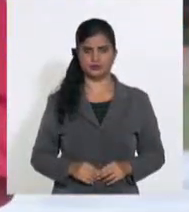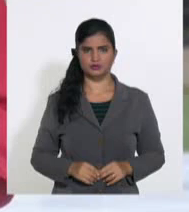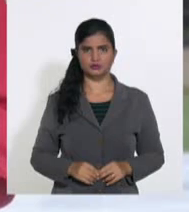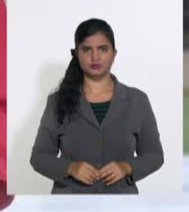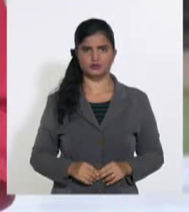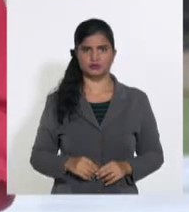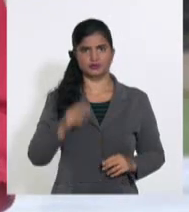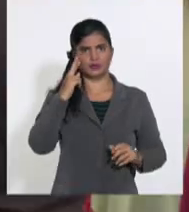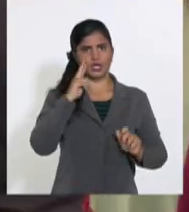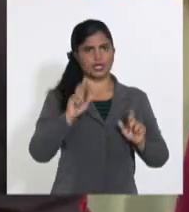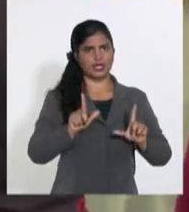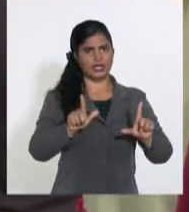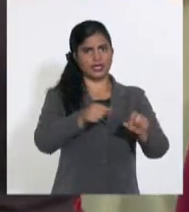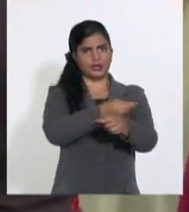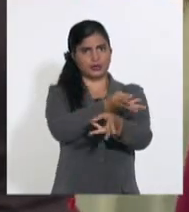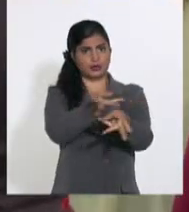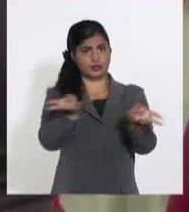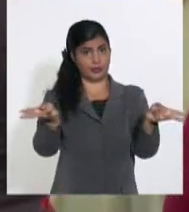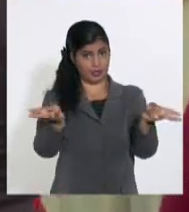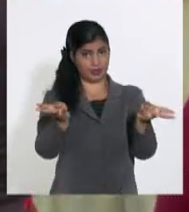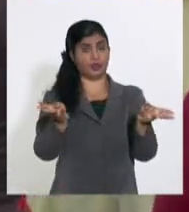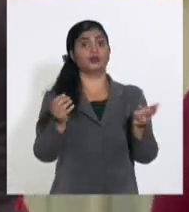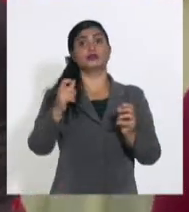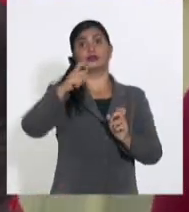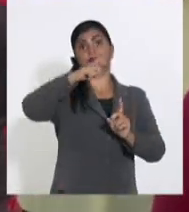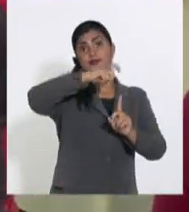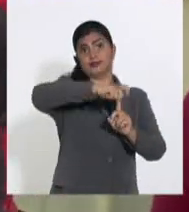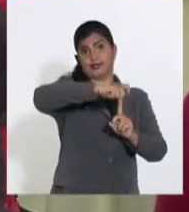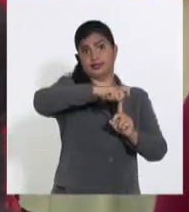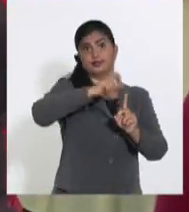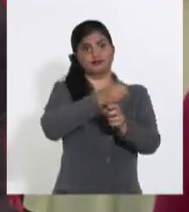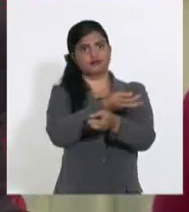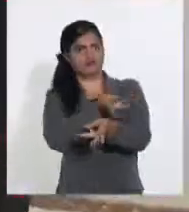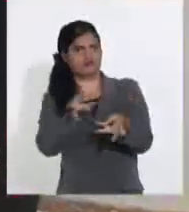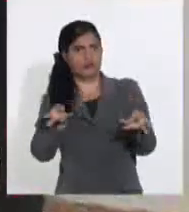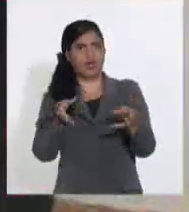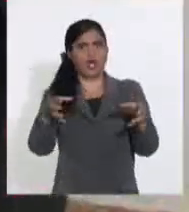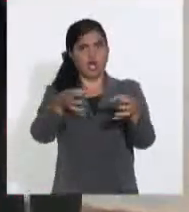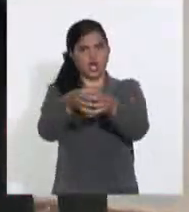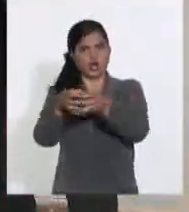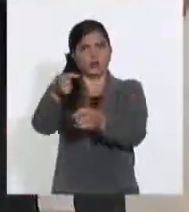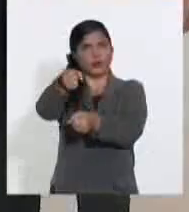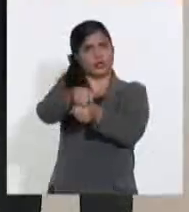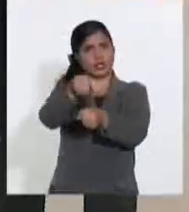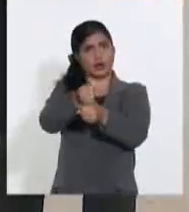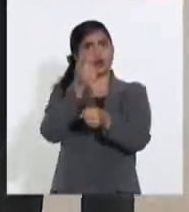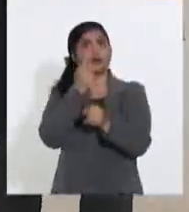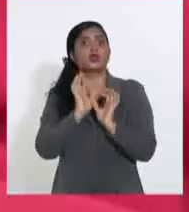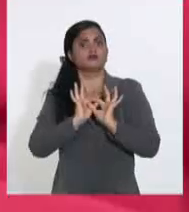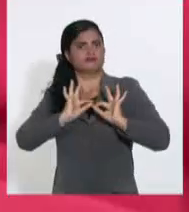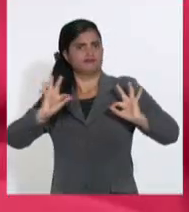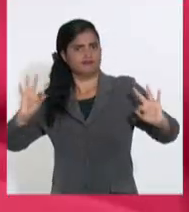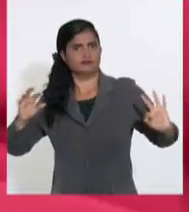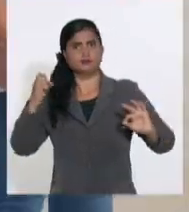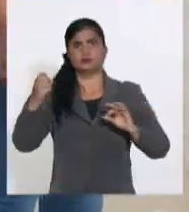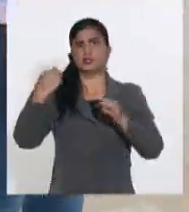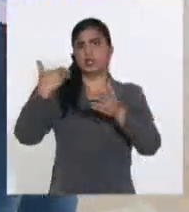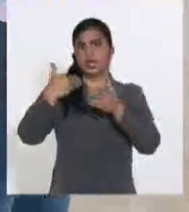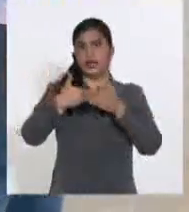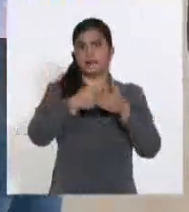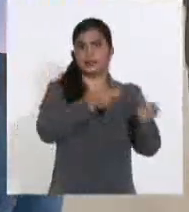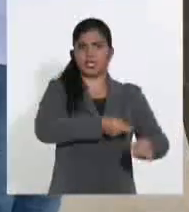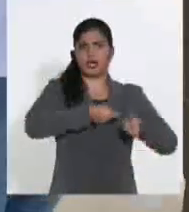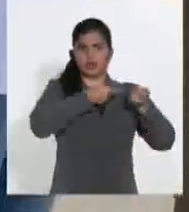Con Todos, la victoria, la Central de Trabajadores de Cuba reconoció a los colectivos de la empresa filial agropecuaria central José Martín,